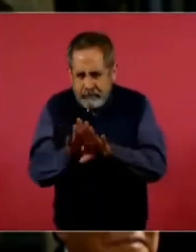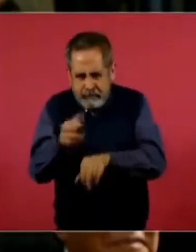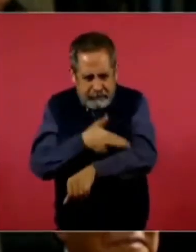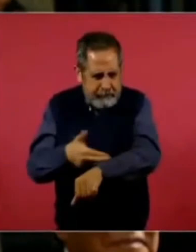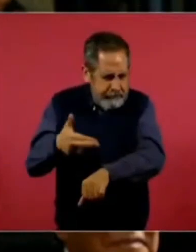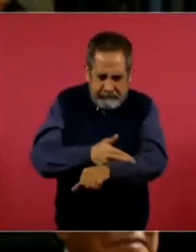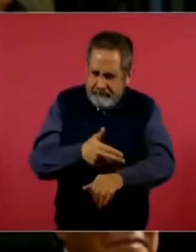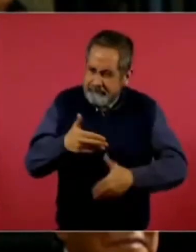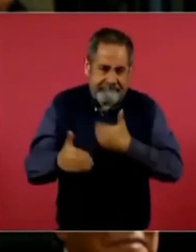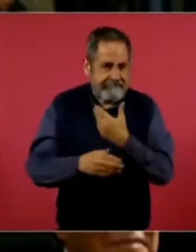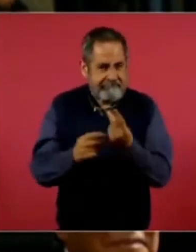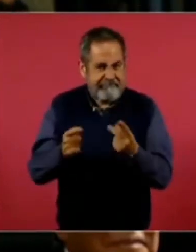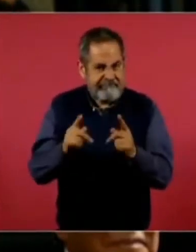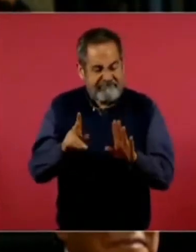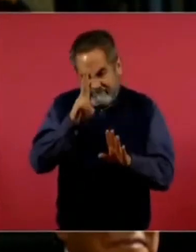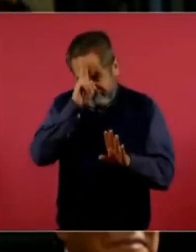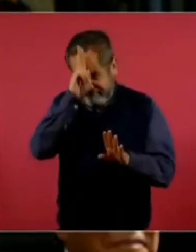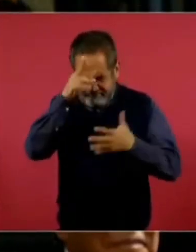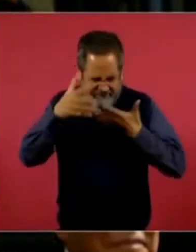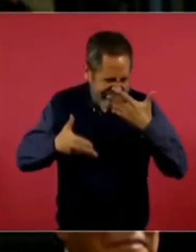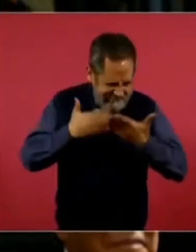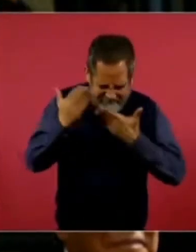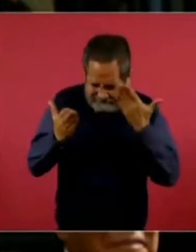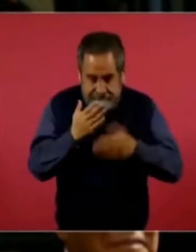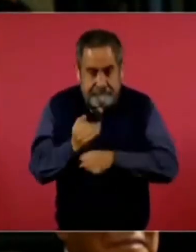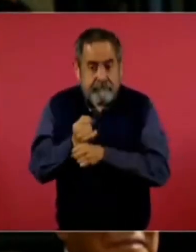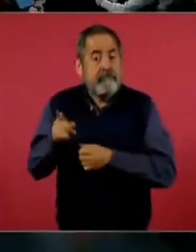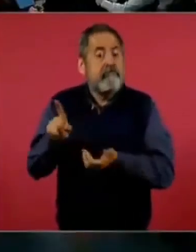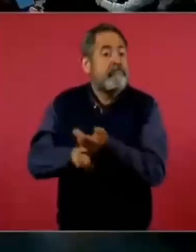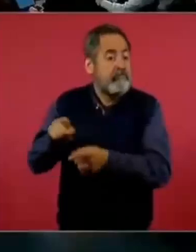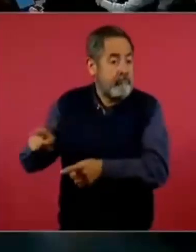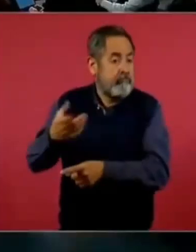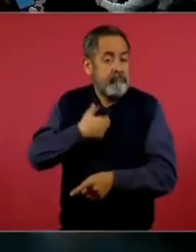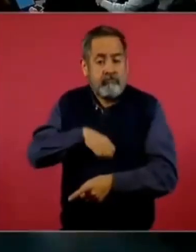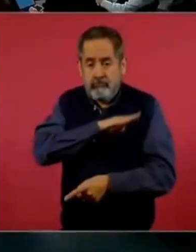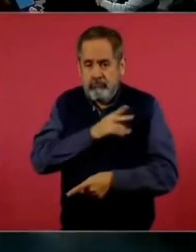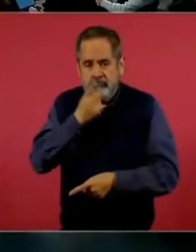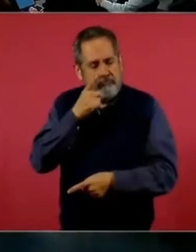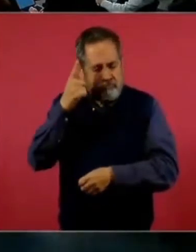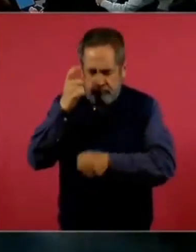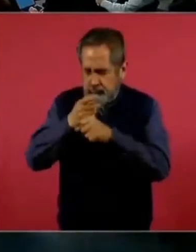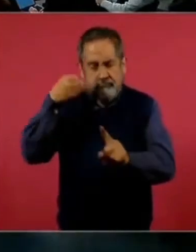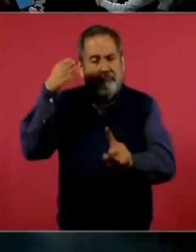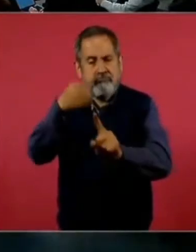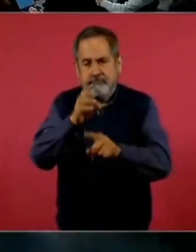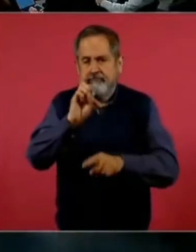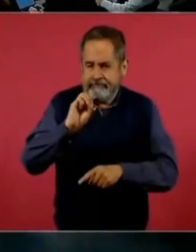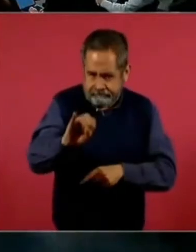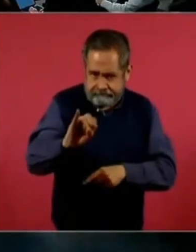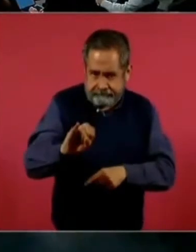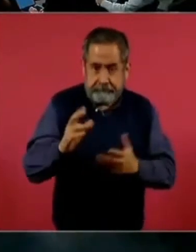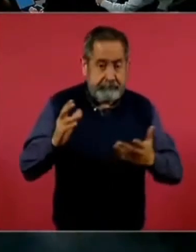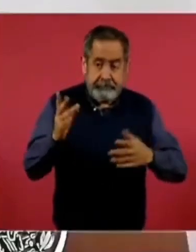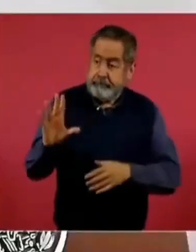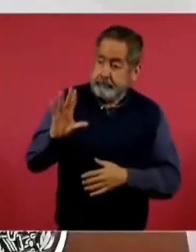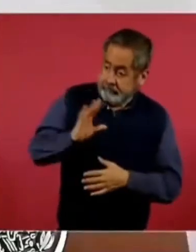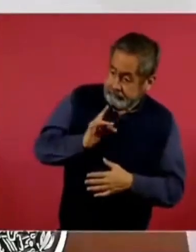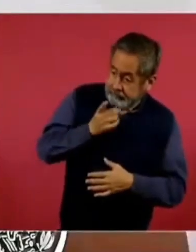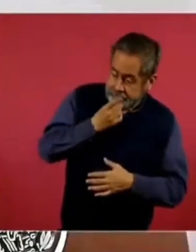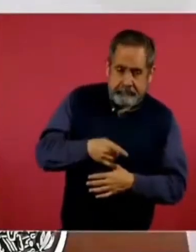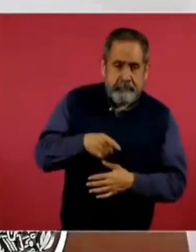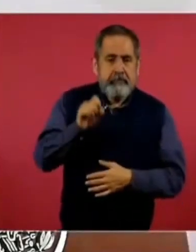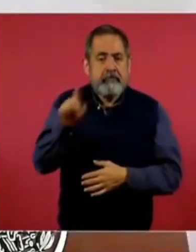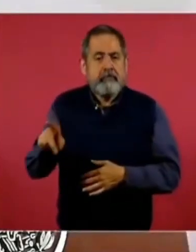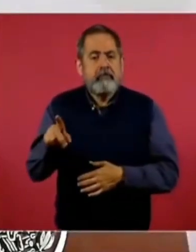intensamente en este proyecto que ella ya define como su prioridad. También me dijo por ahí la